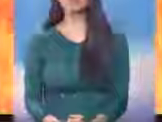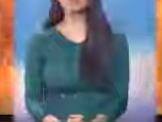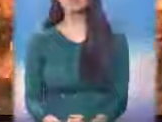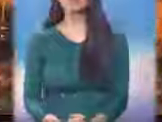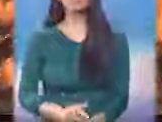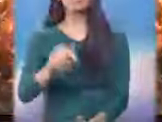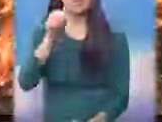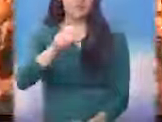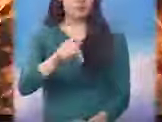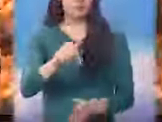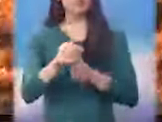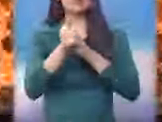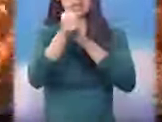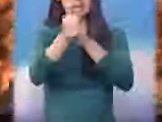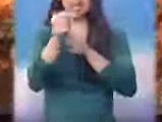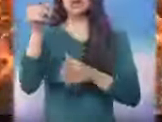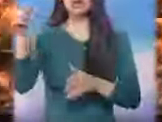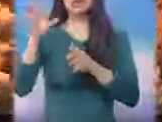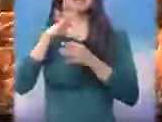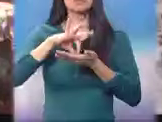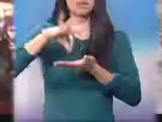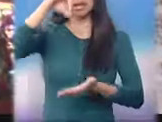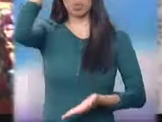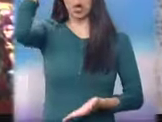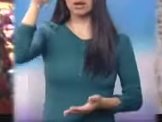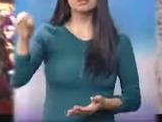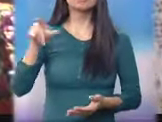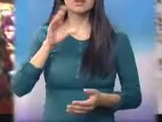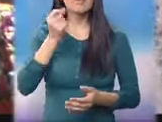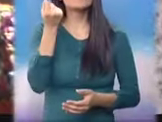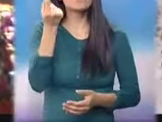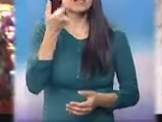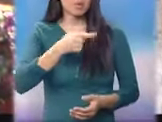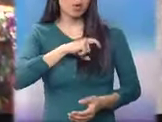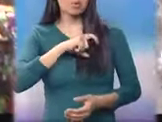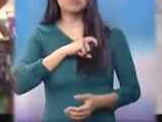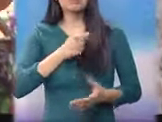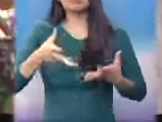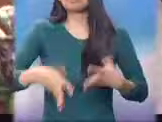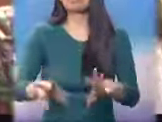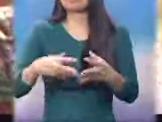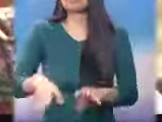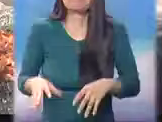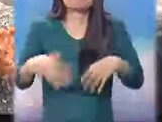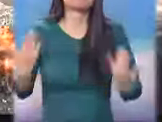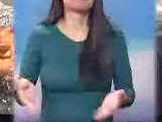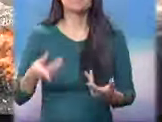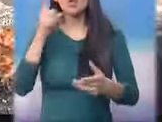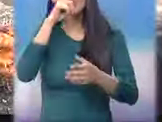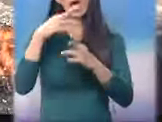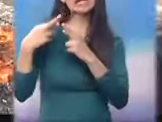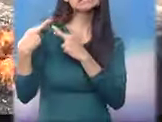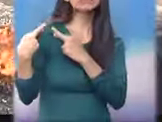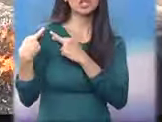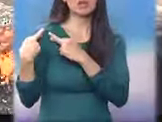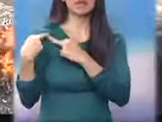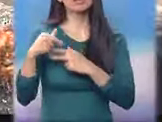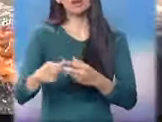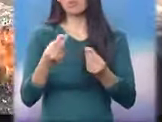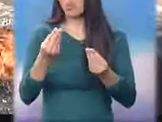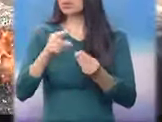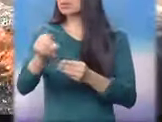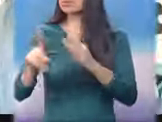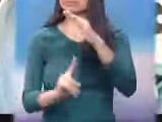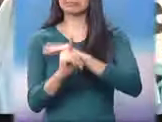Según este guía espiritual, la falta de conciencia en el ser humano de procrear hijos al mundo sin responsabilidad ha complicado la vida de